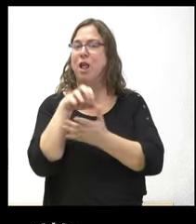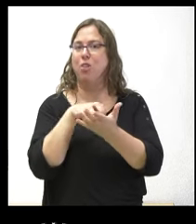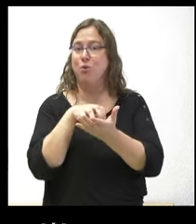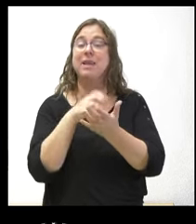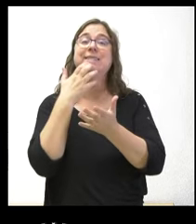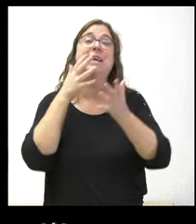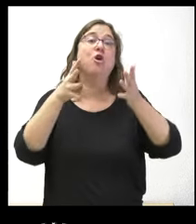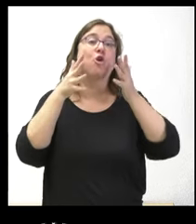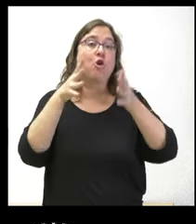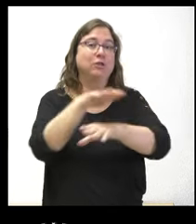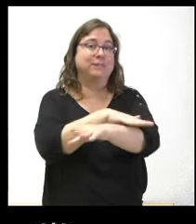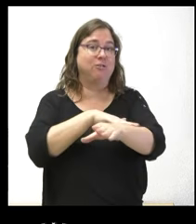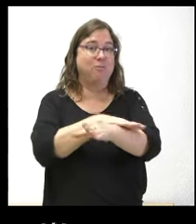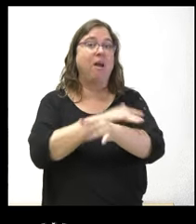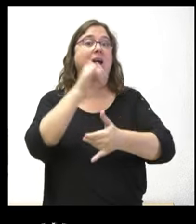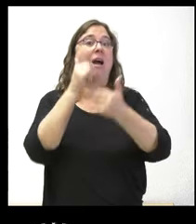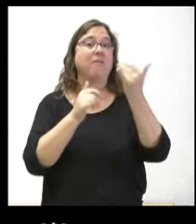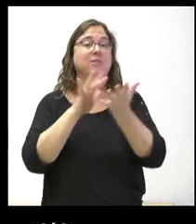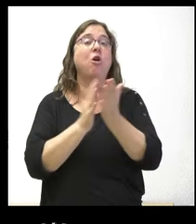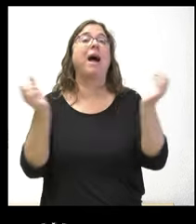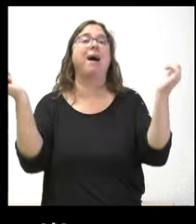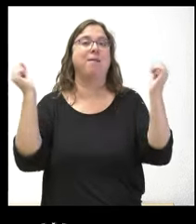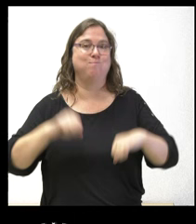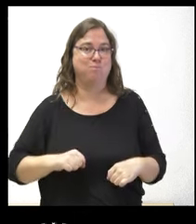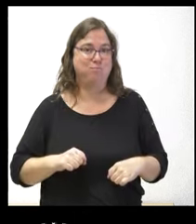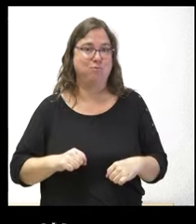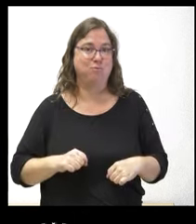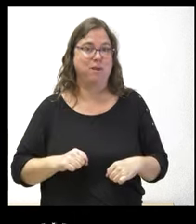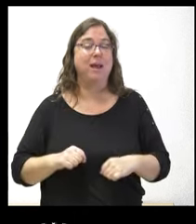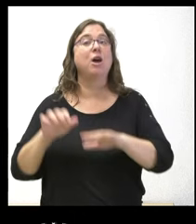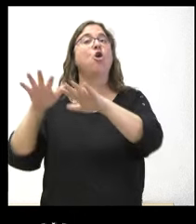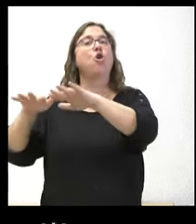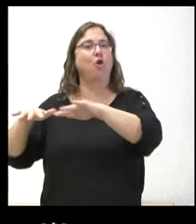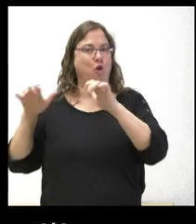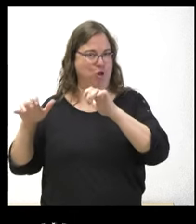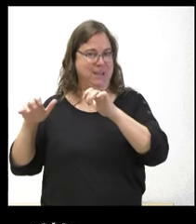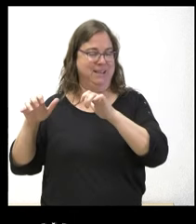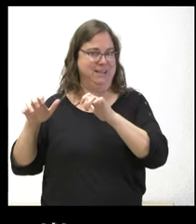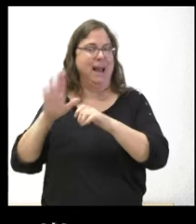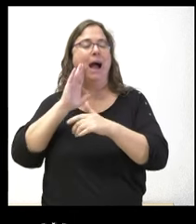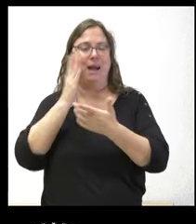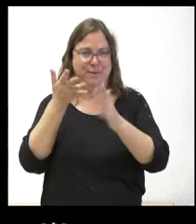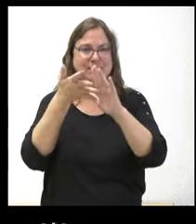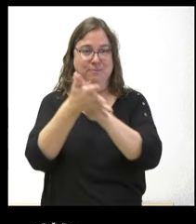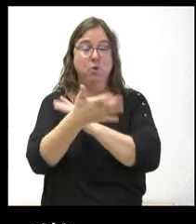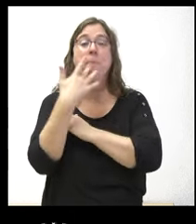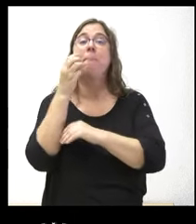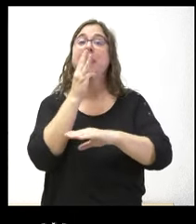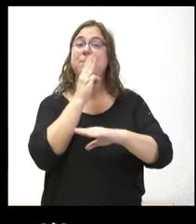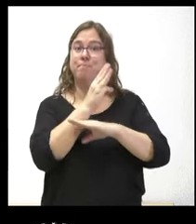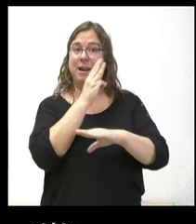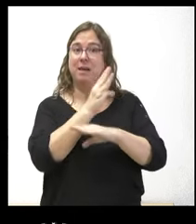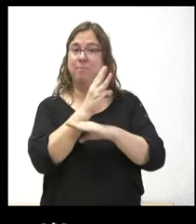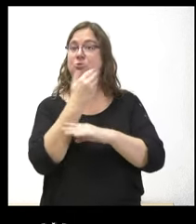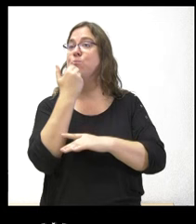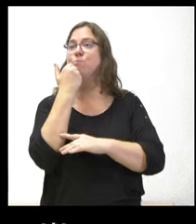gobierno llegara finalmente a aprobar algo que han aprobado las cortes quiero decir el parlamento se opone a que